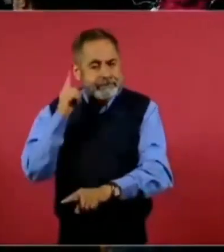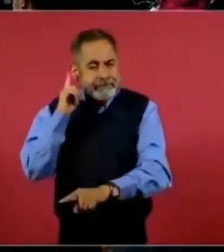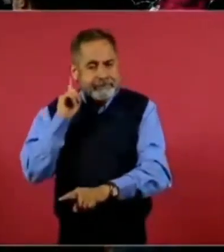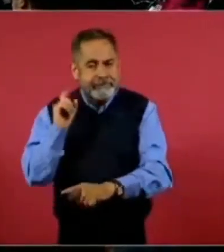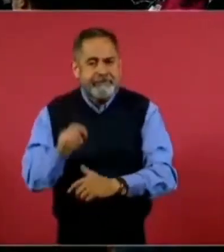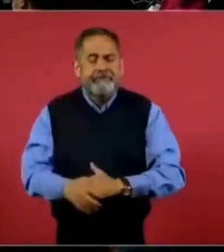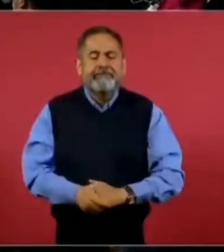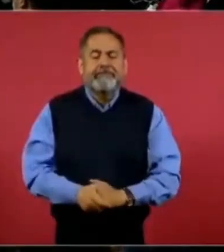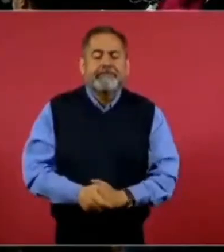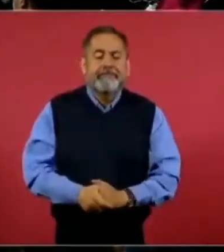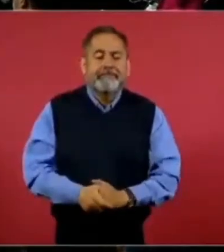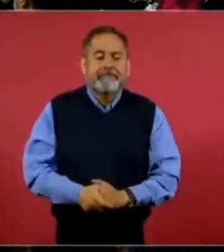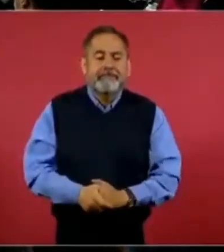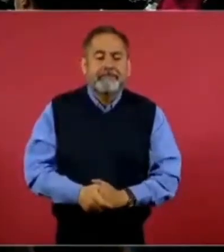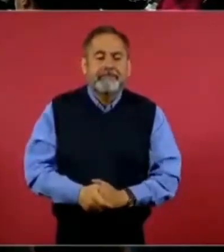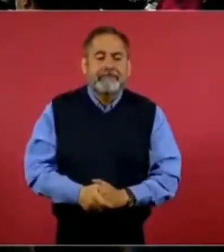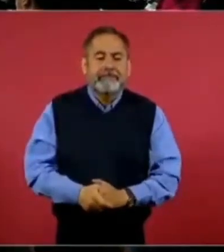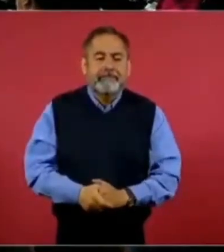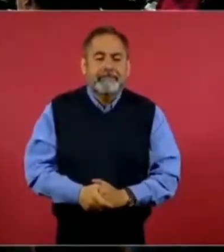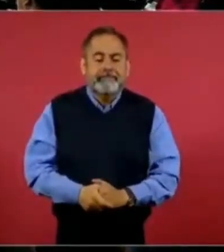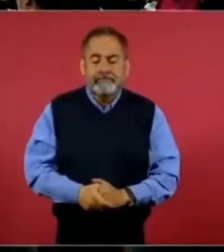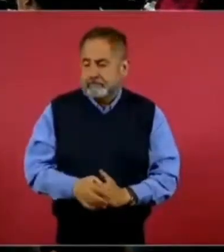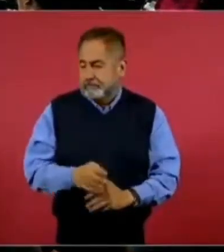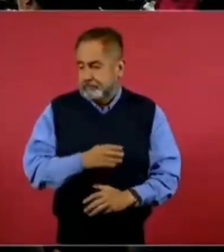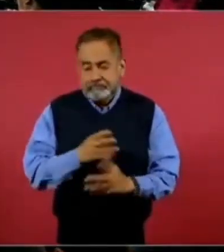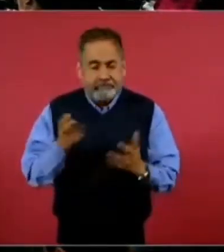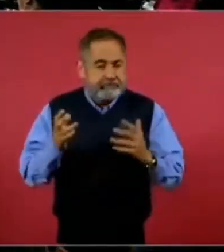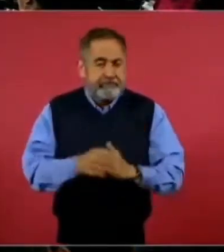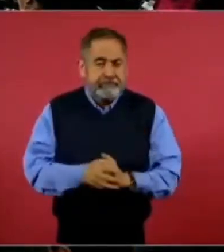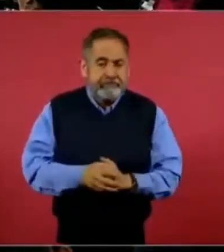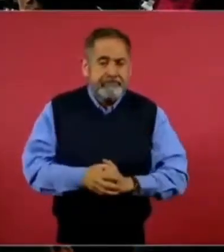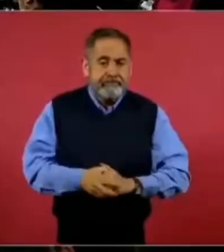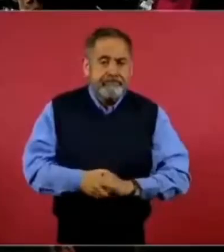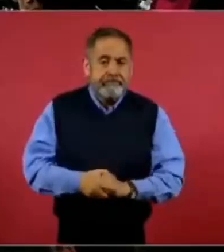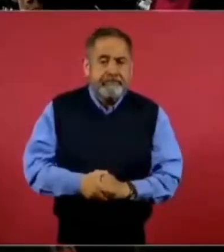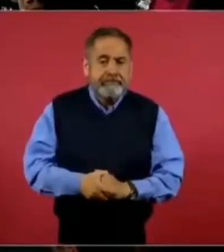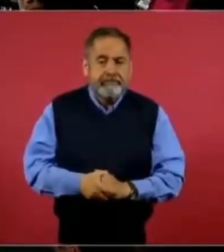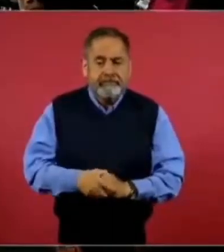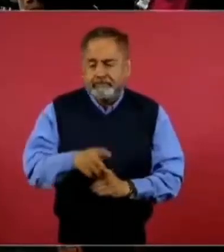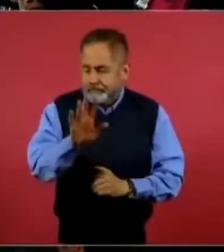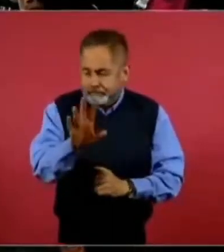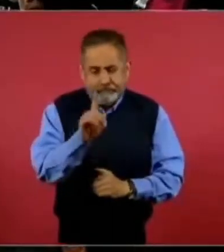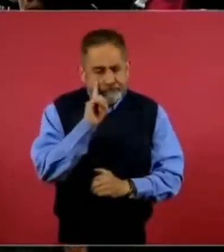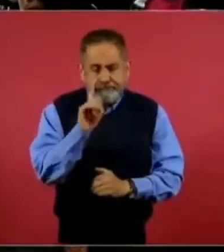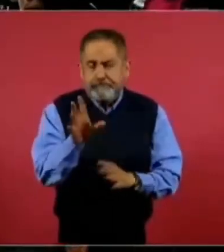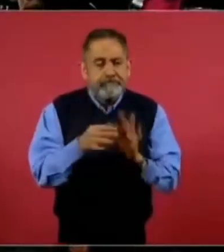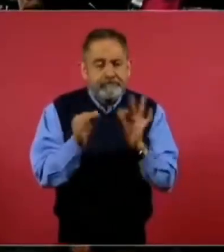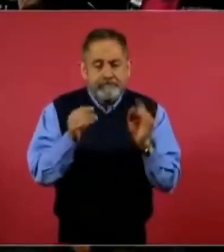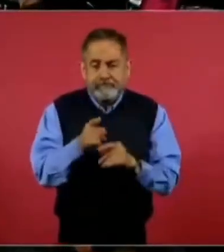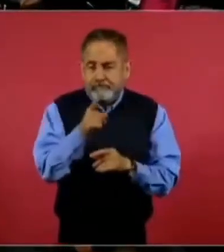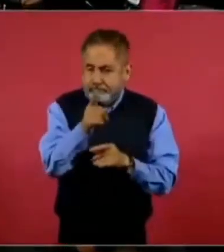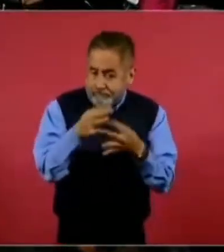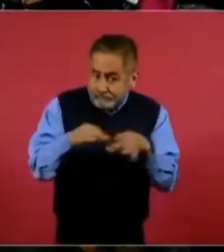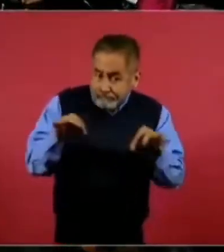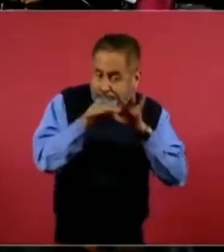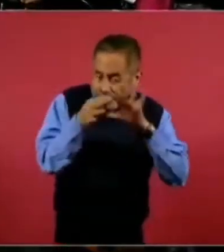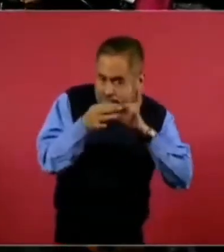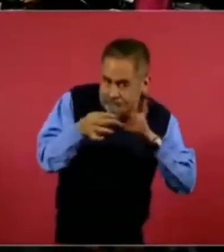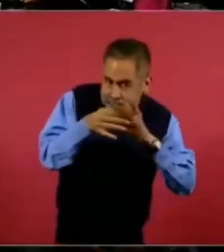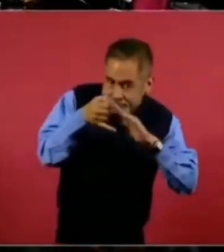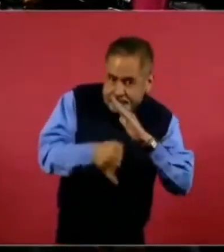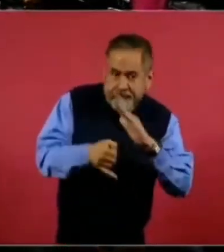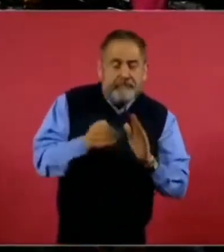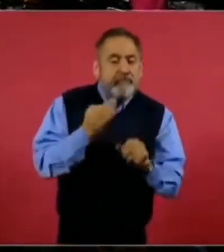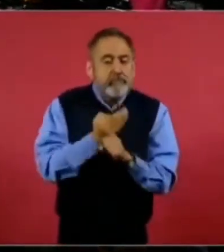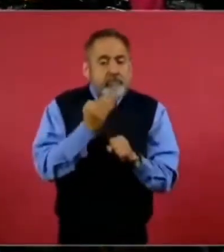otra… Bueno, es un análisis… a ver, es un análisis importante. Ahorita lo que